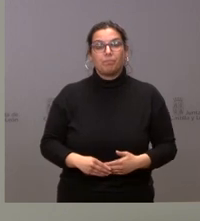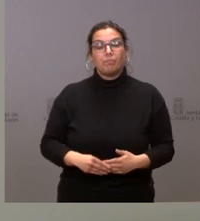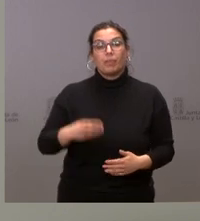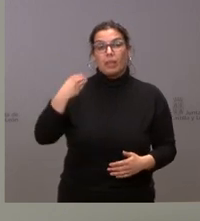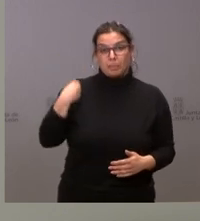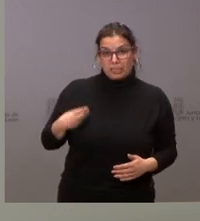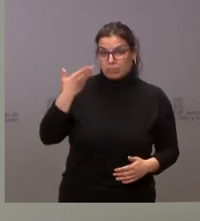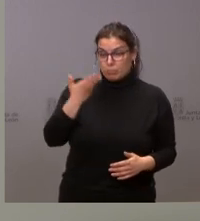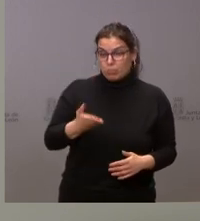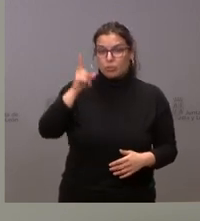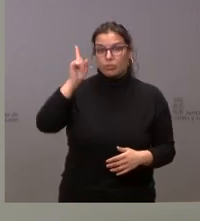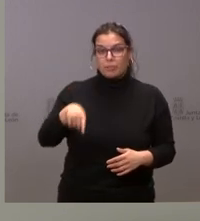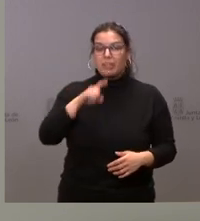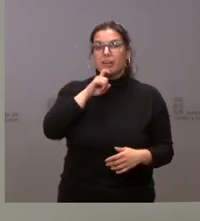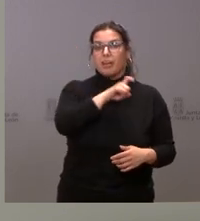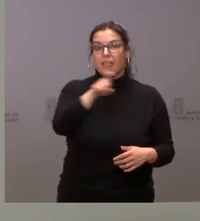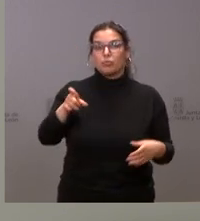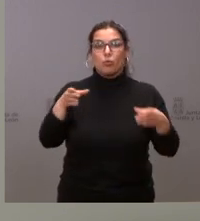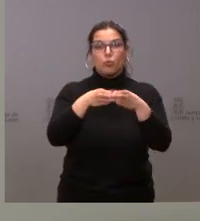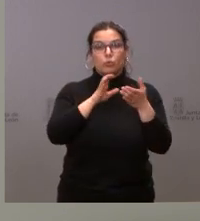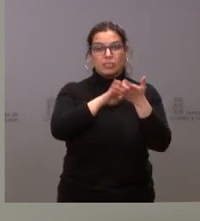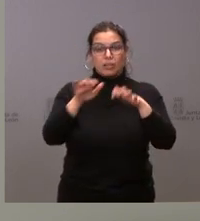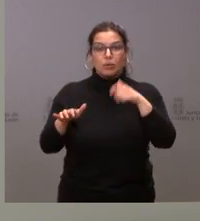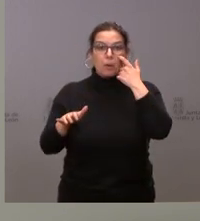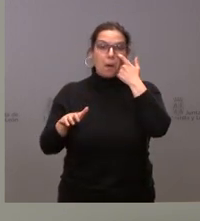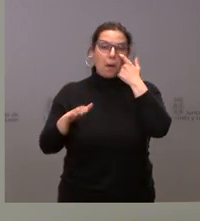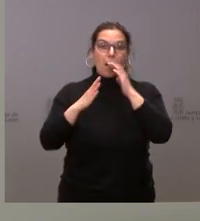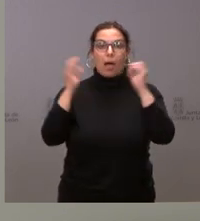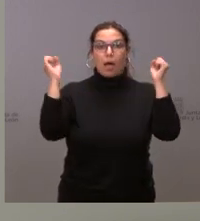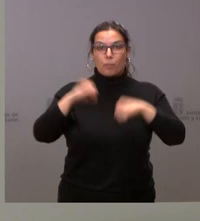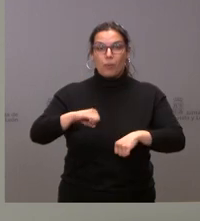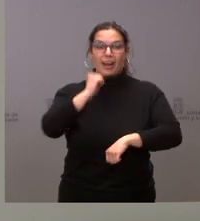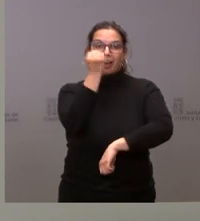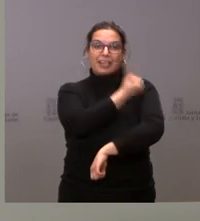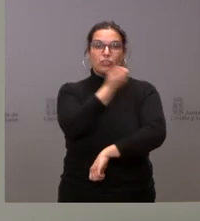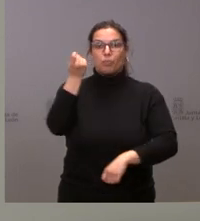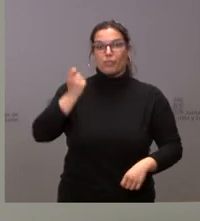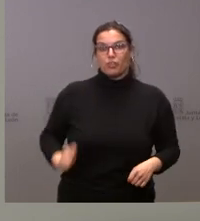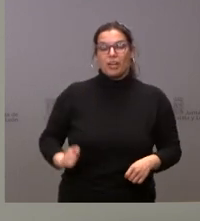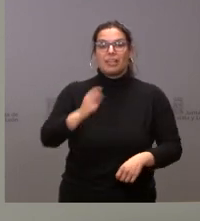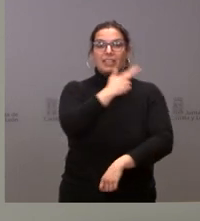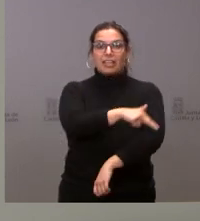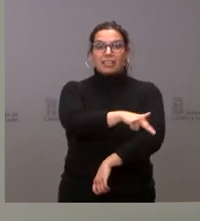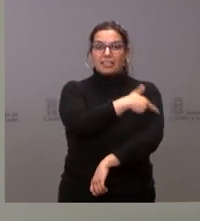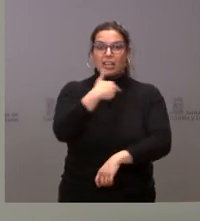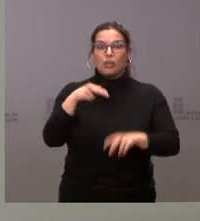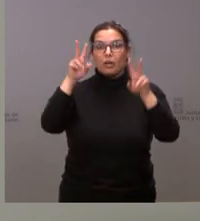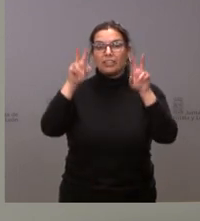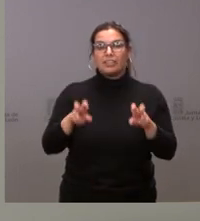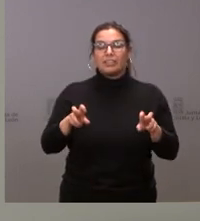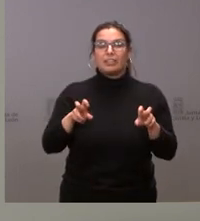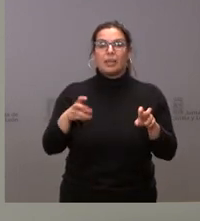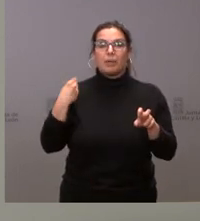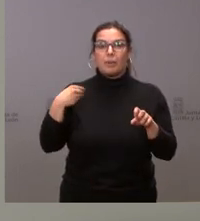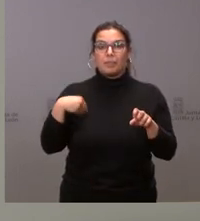dirección, les comunico que la Junta de Castellón ha aprobado el registro de profesionales sanitarios objetores de conciencia para la prestación